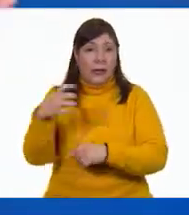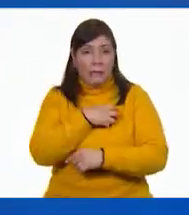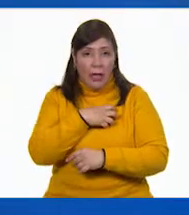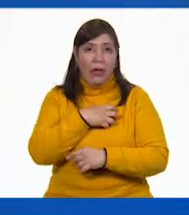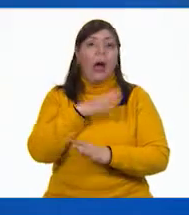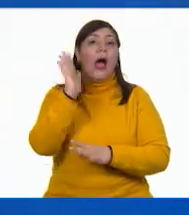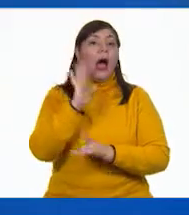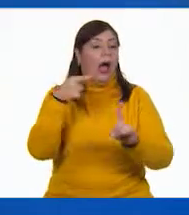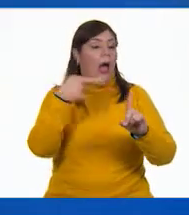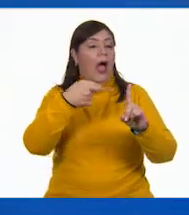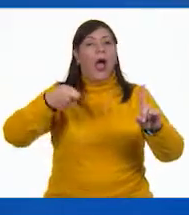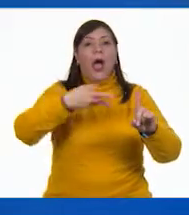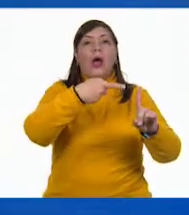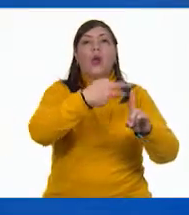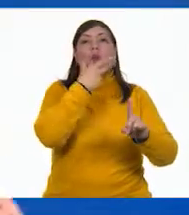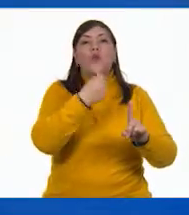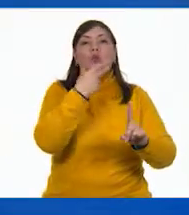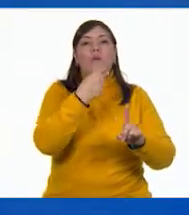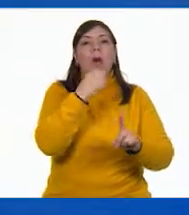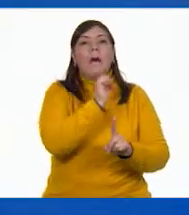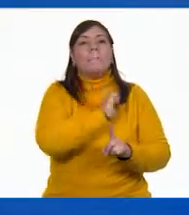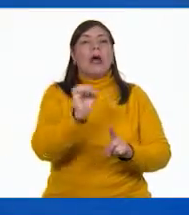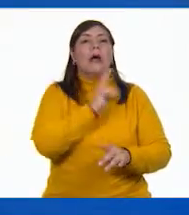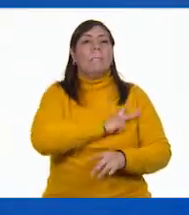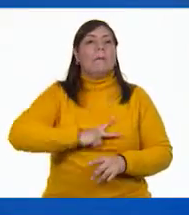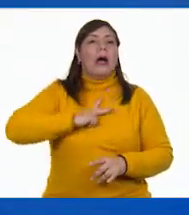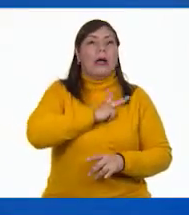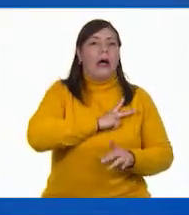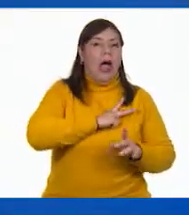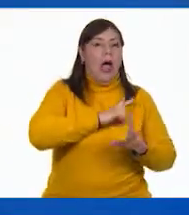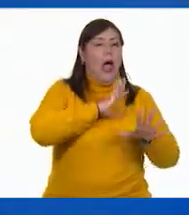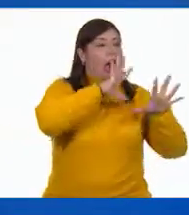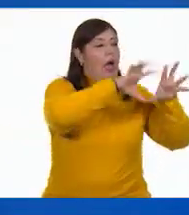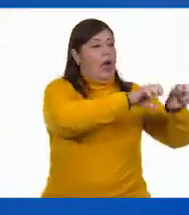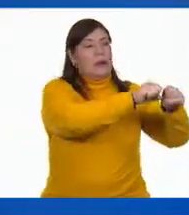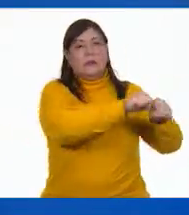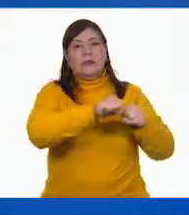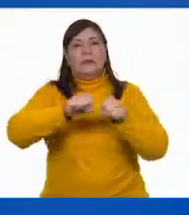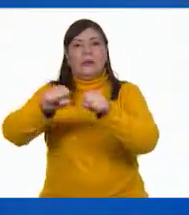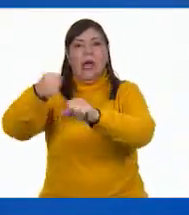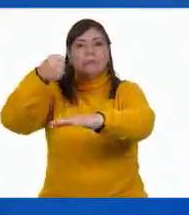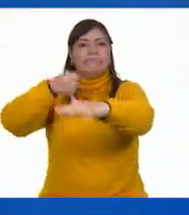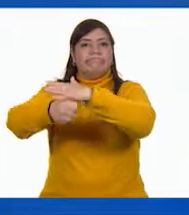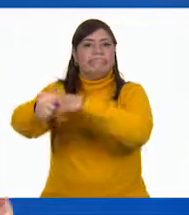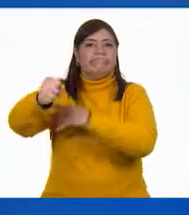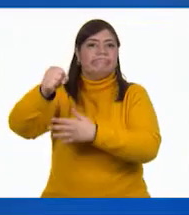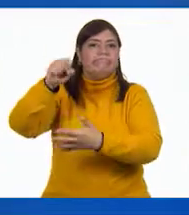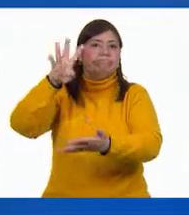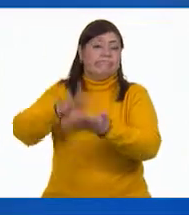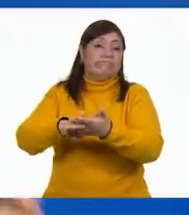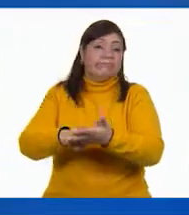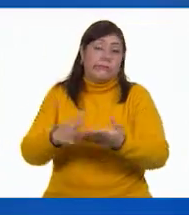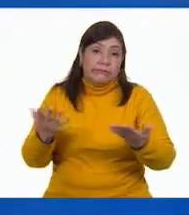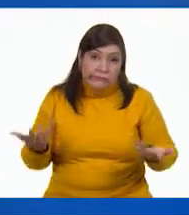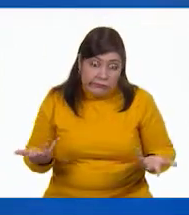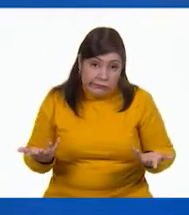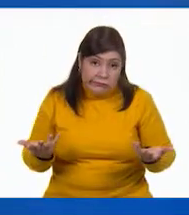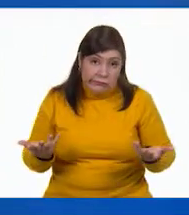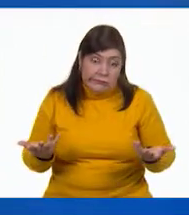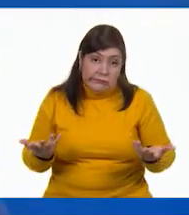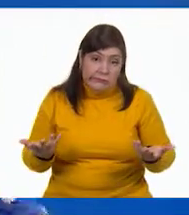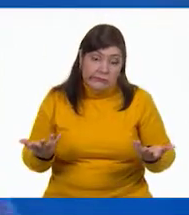envenenador de agua se lo llevaron preso. Al final,